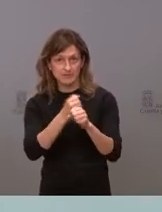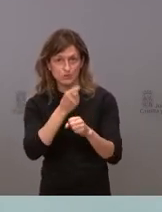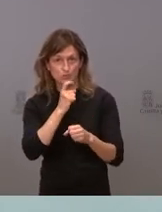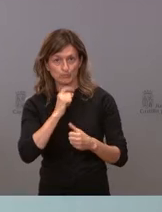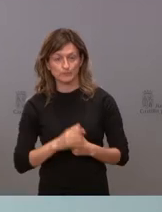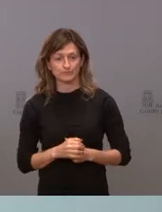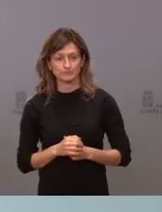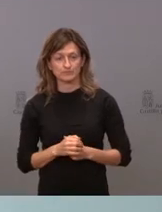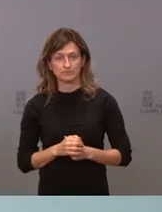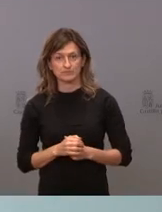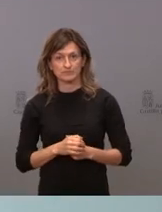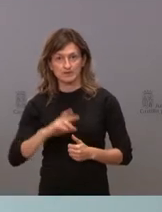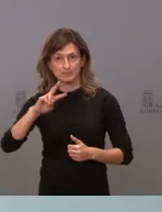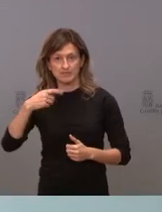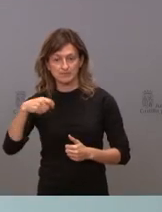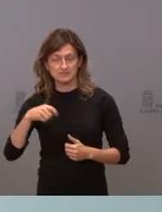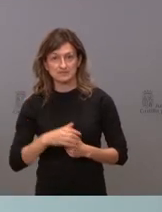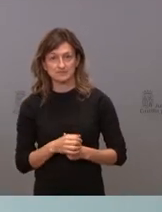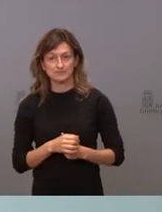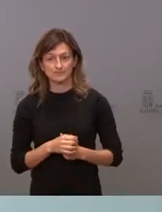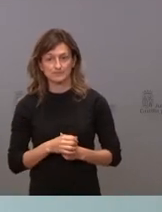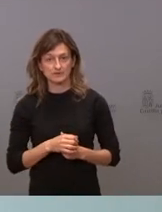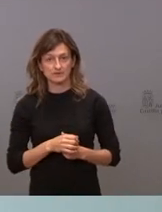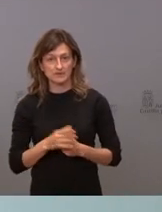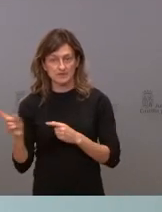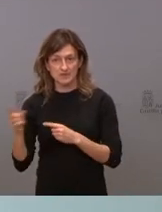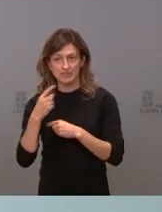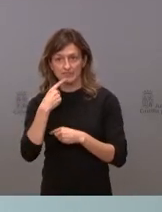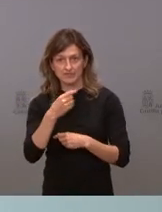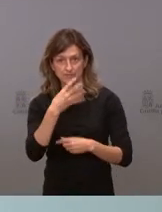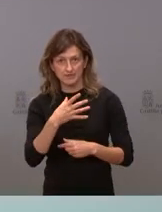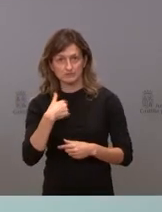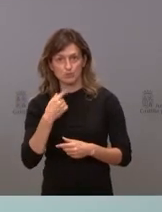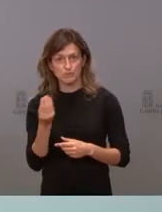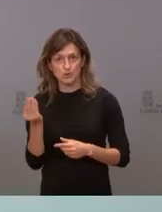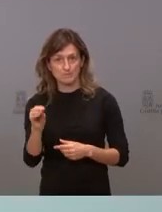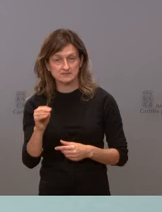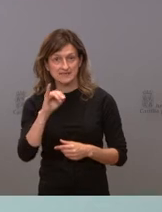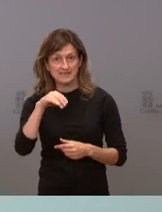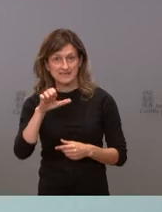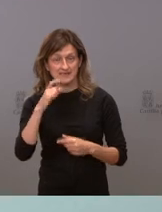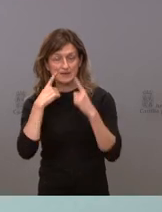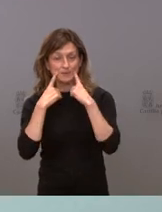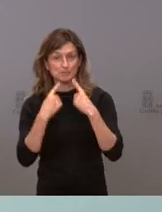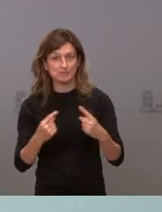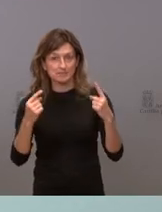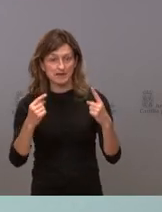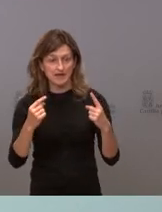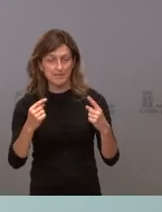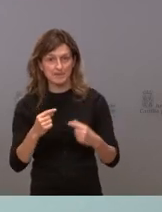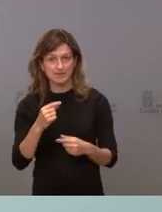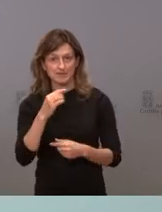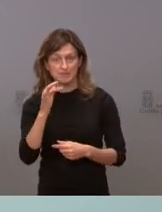Me gustaría precisar, porque lo ha dicho bien el presidente, el INE por primera vez coloca un balance migratorio